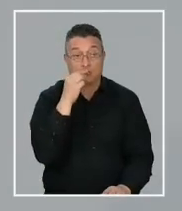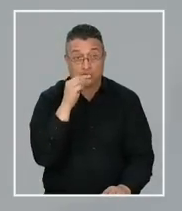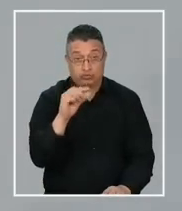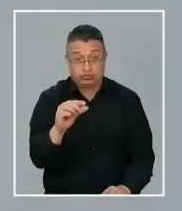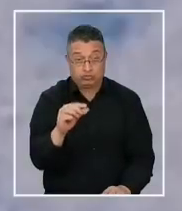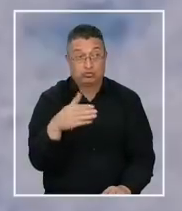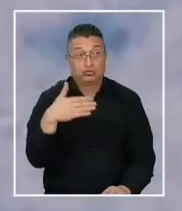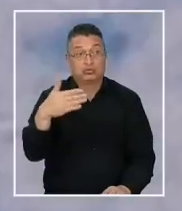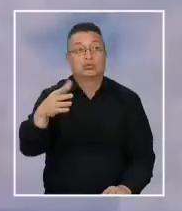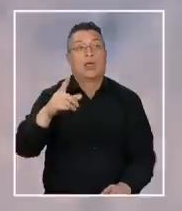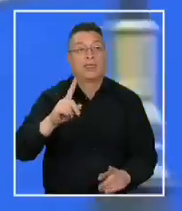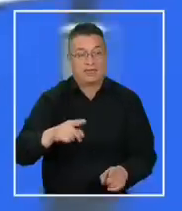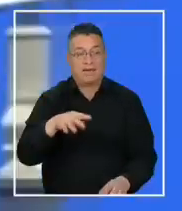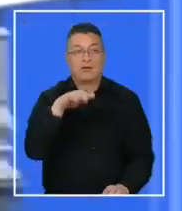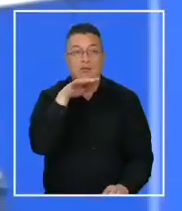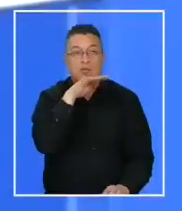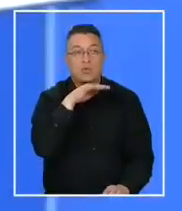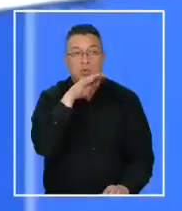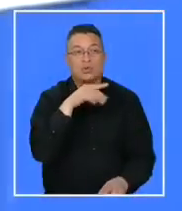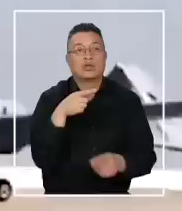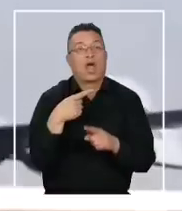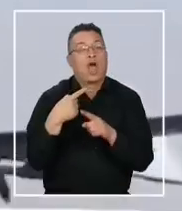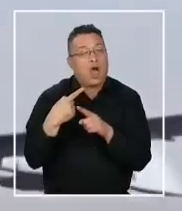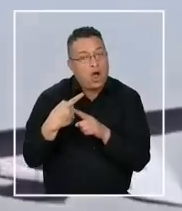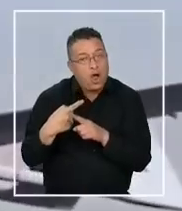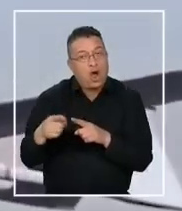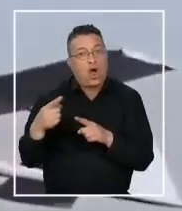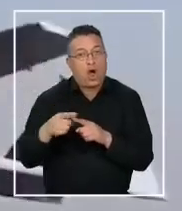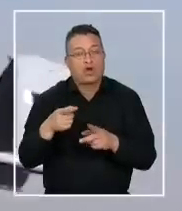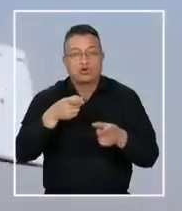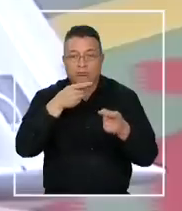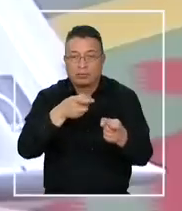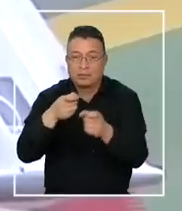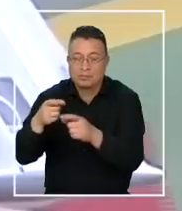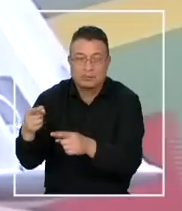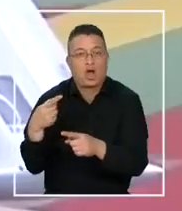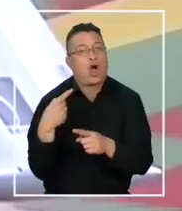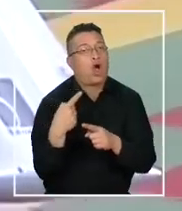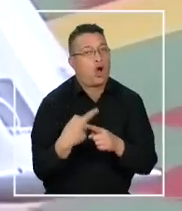debería comenzar a utilizar otro tipo de armamento.